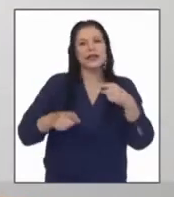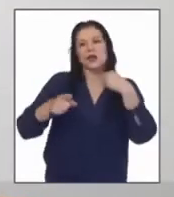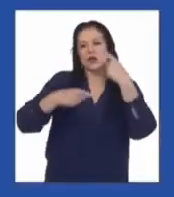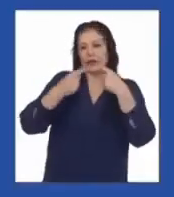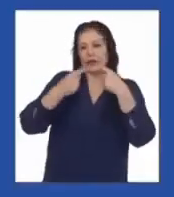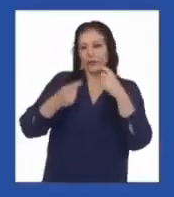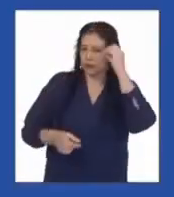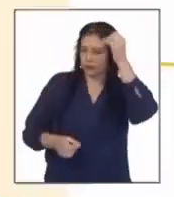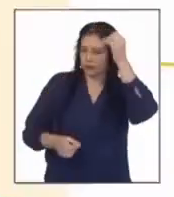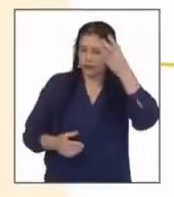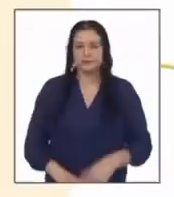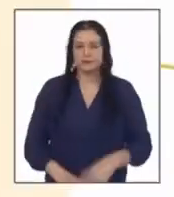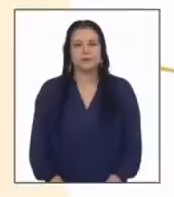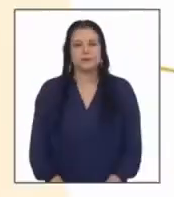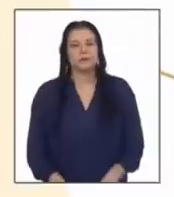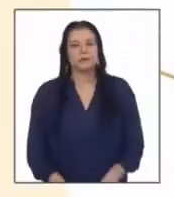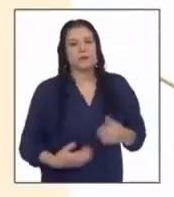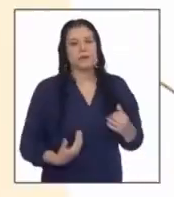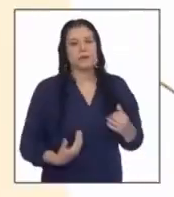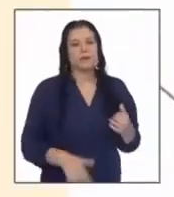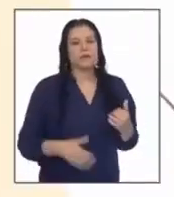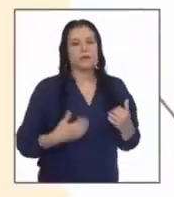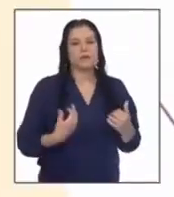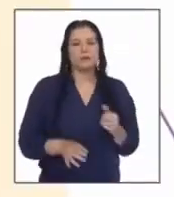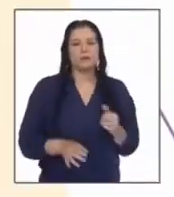comentarios